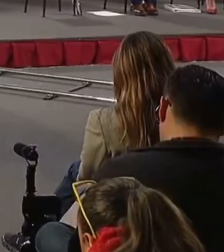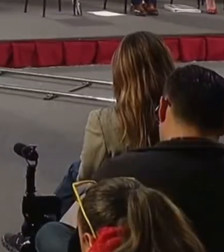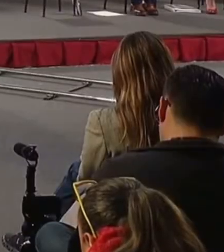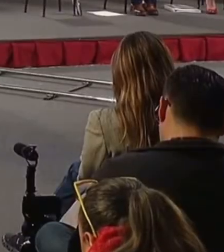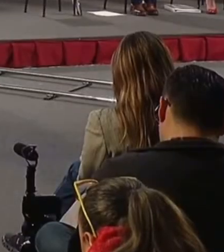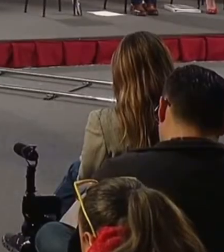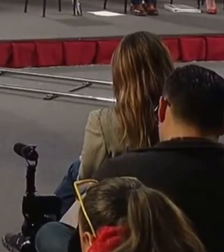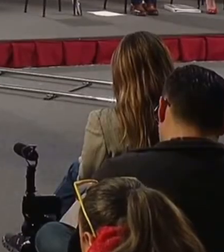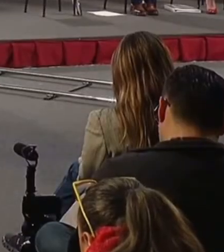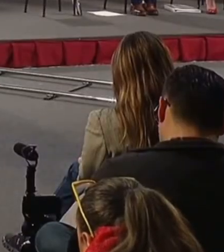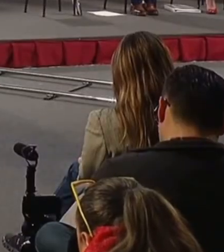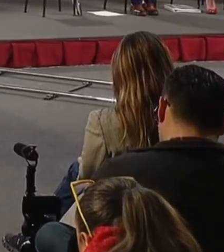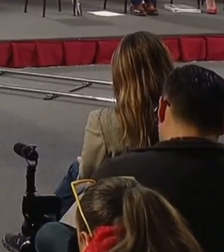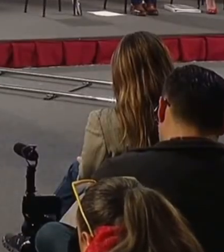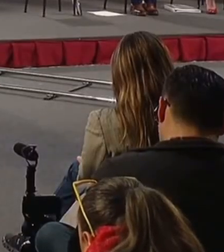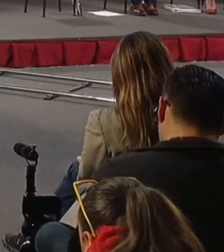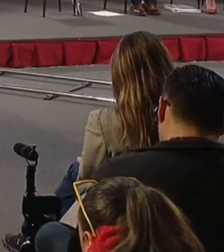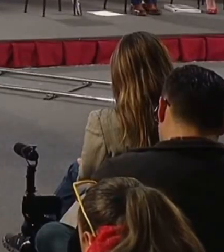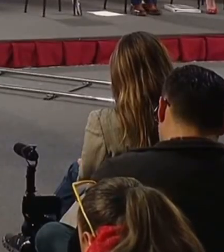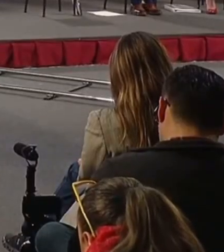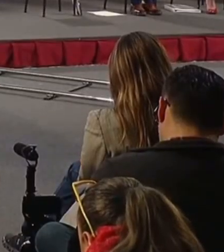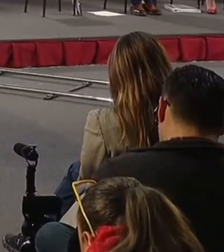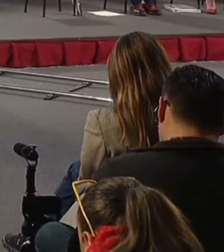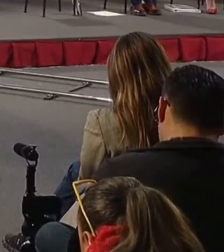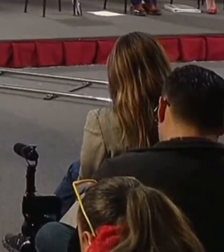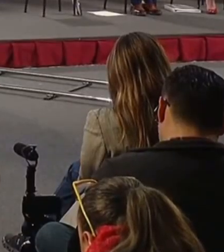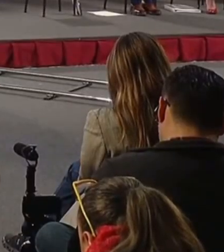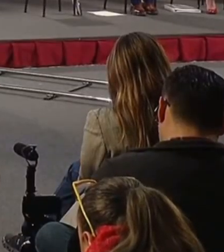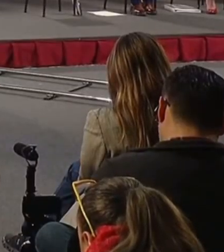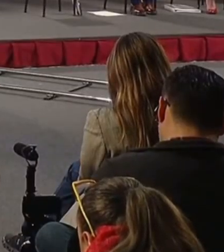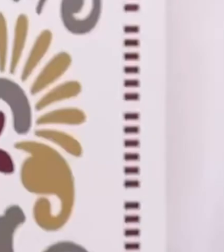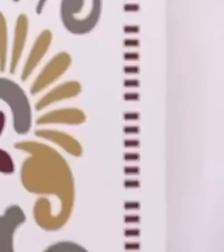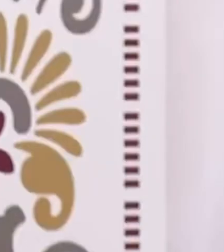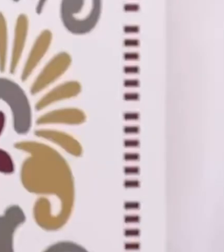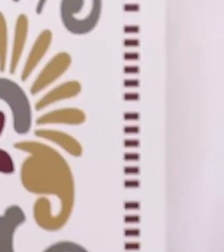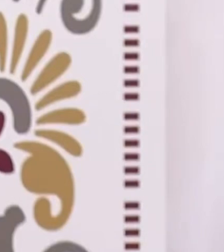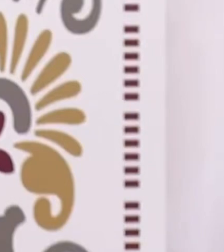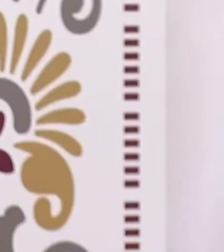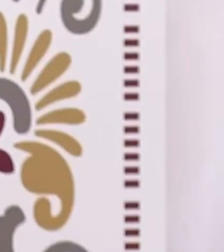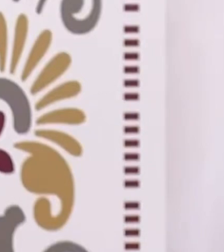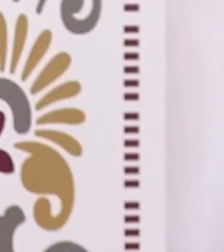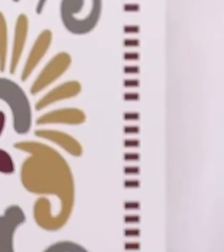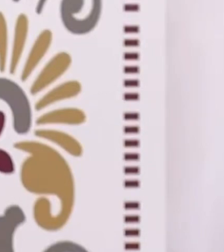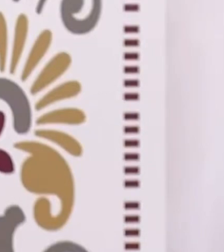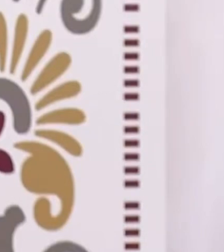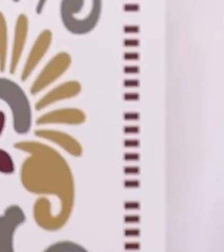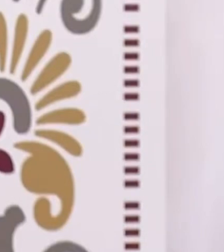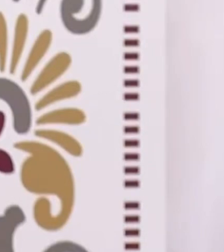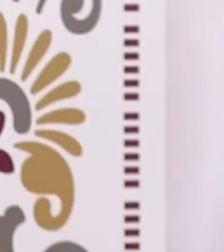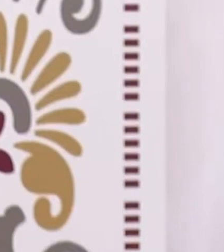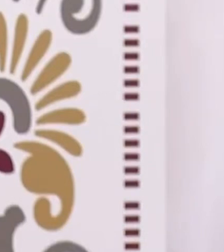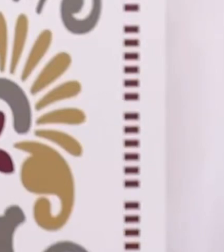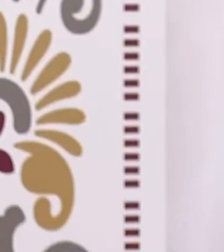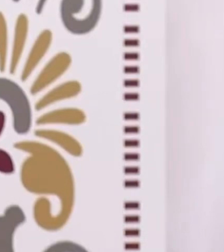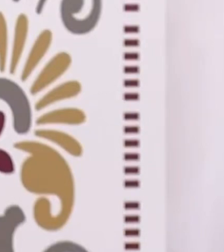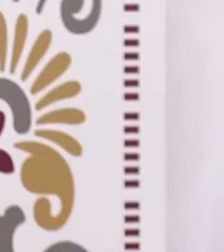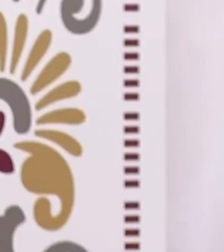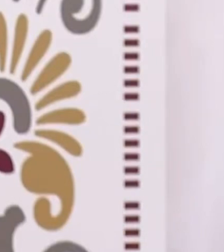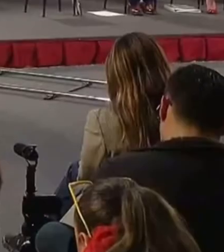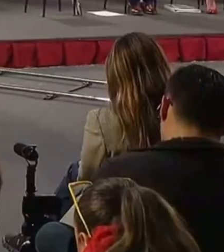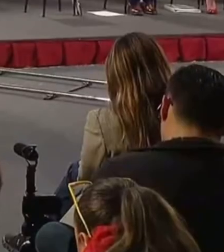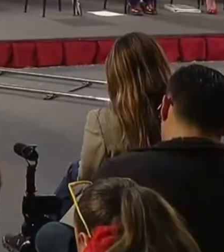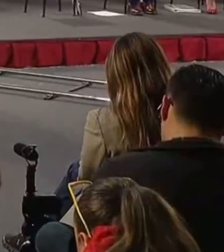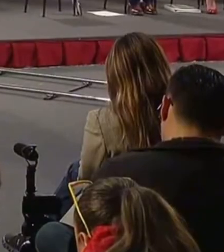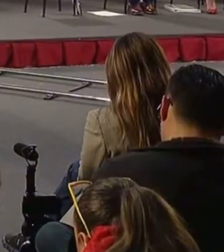a la Liga Feminista que fundó, bajo el lema Instrucción, Progreso y